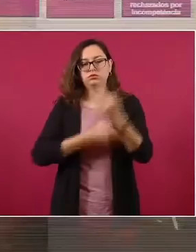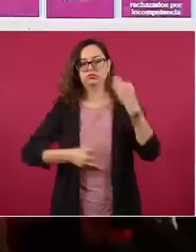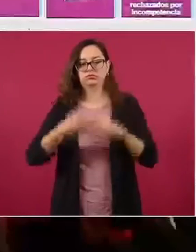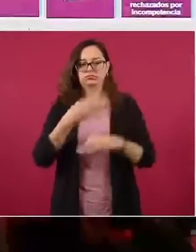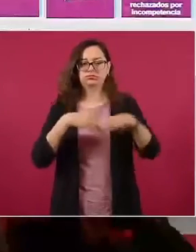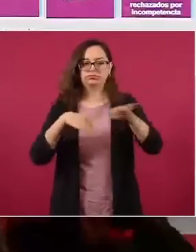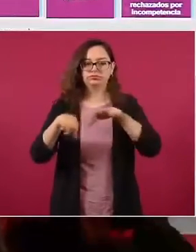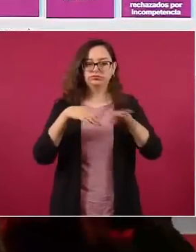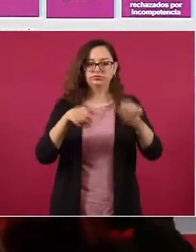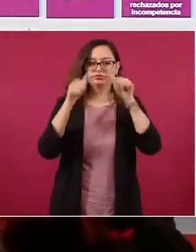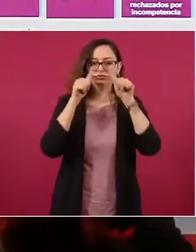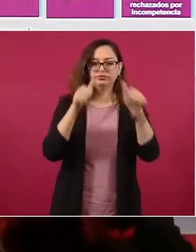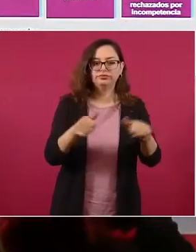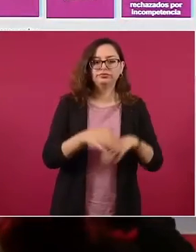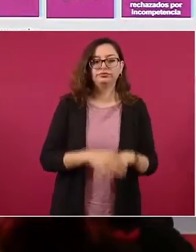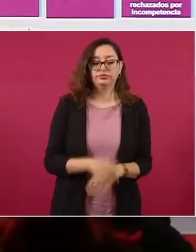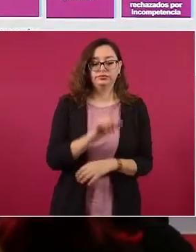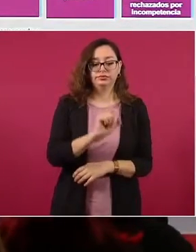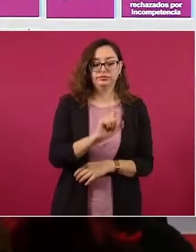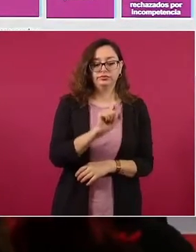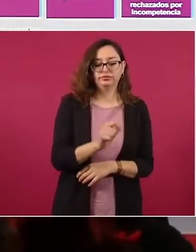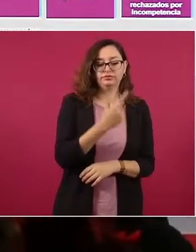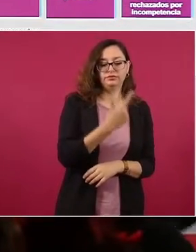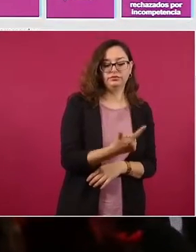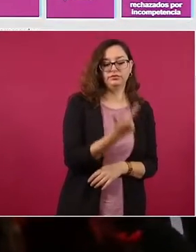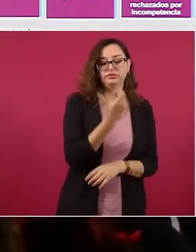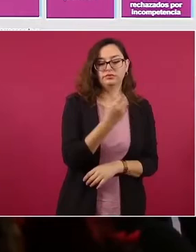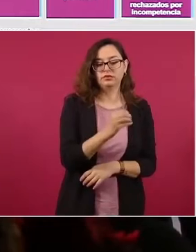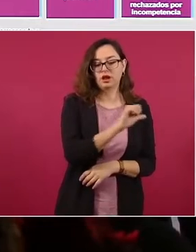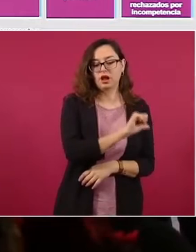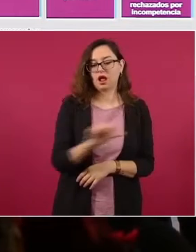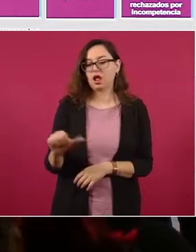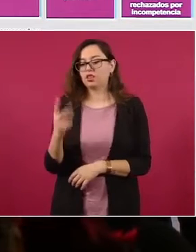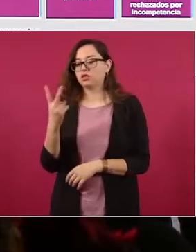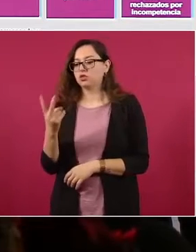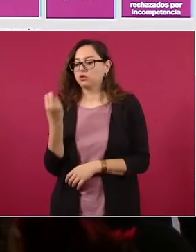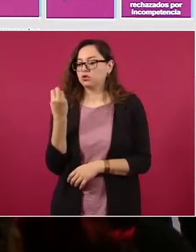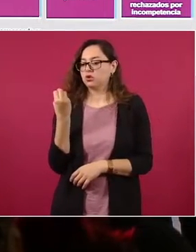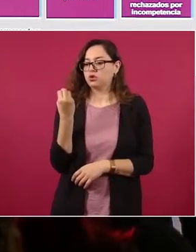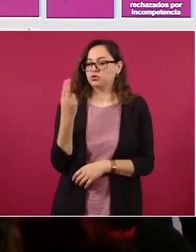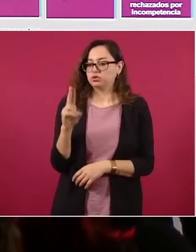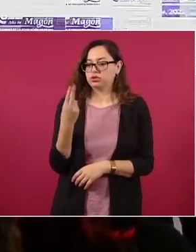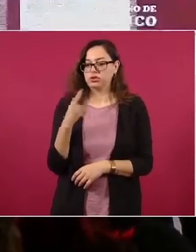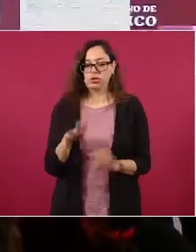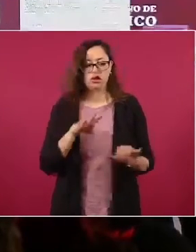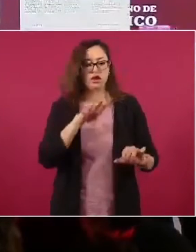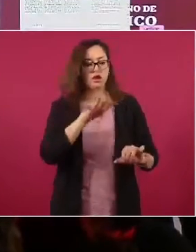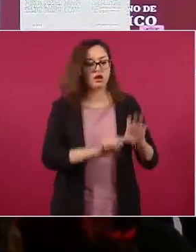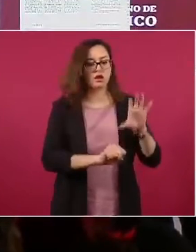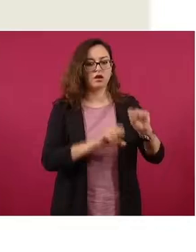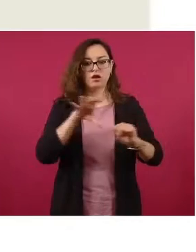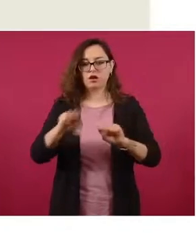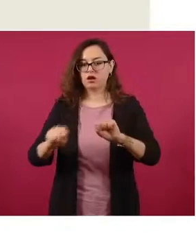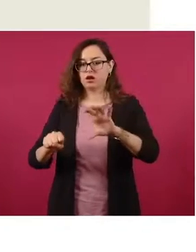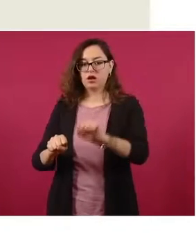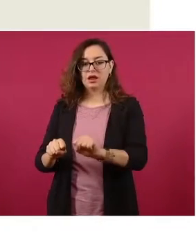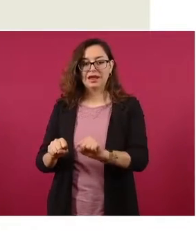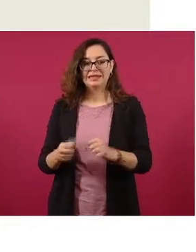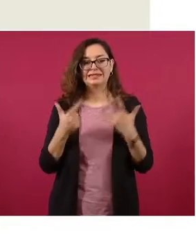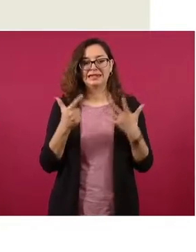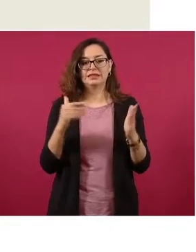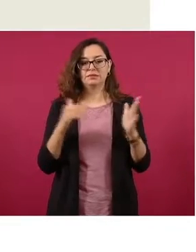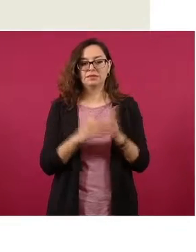del periodo del 27 de octubre al 2 de noviembre, hubo un total de siete mil 515